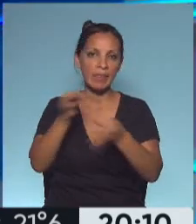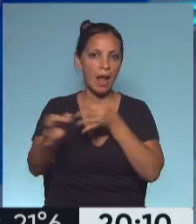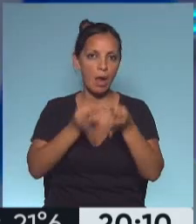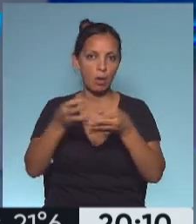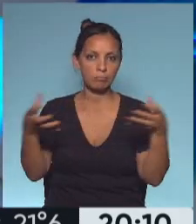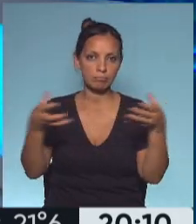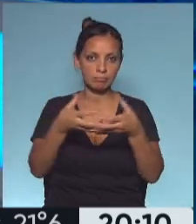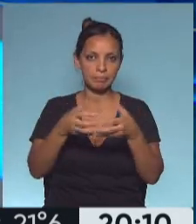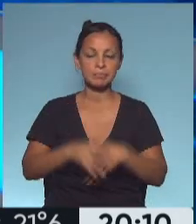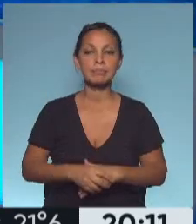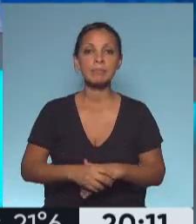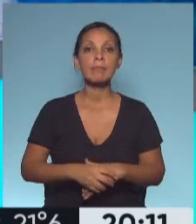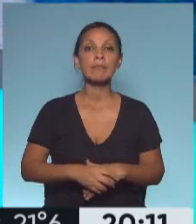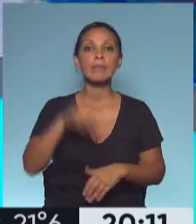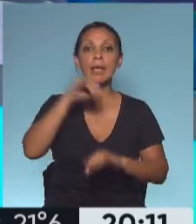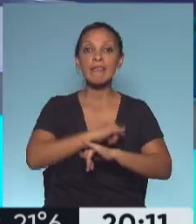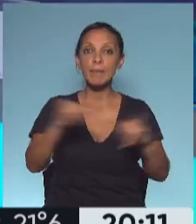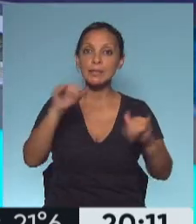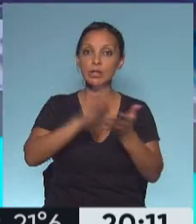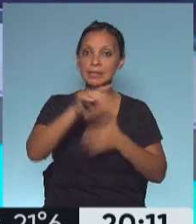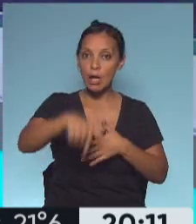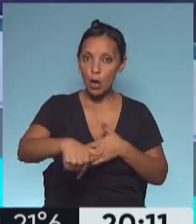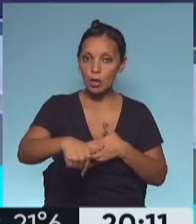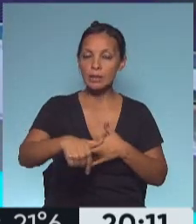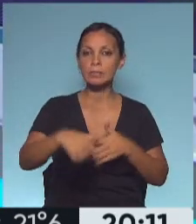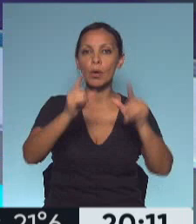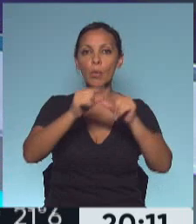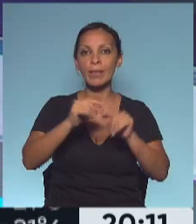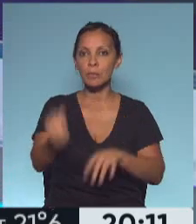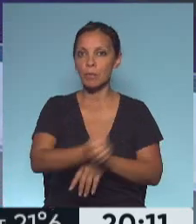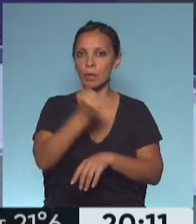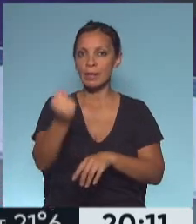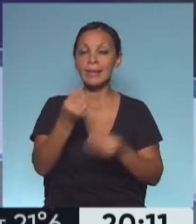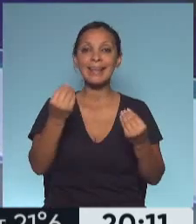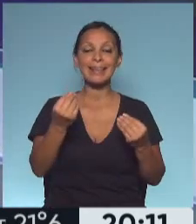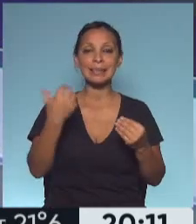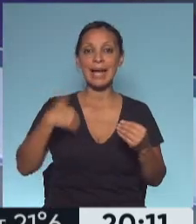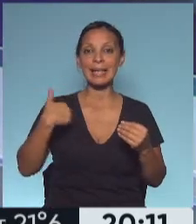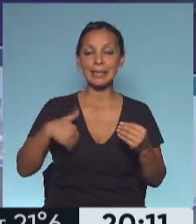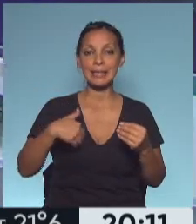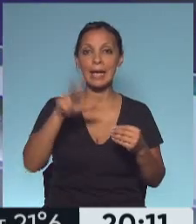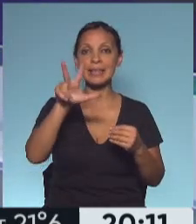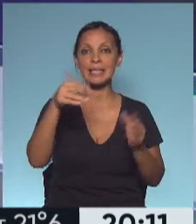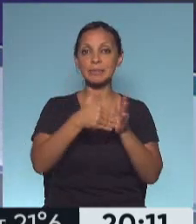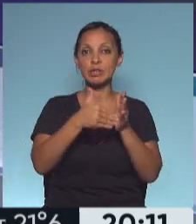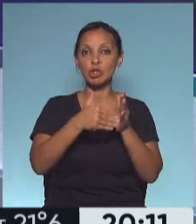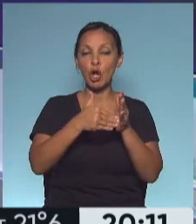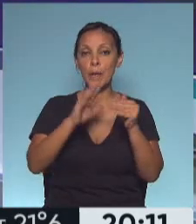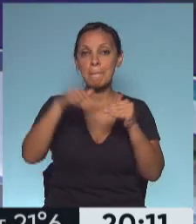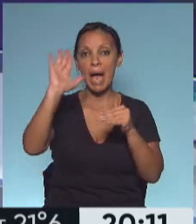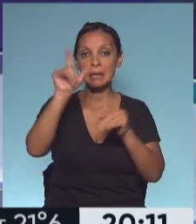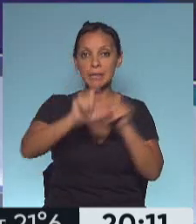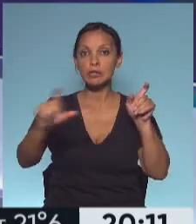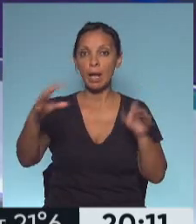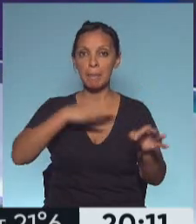Los números de la jornada de hoy tienen un dato que es sobresaliente, que es que Argentina pasó la línea de los 3 millones de infectados confirmados, 3